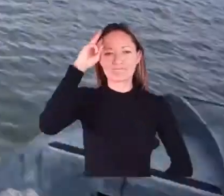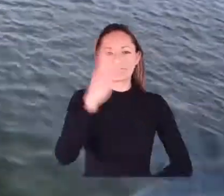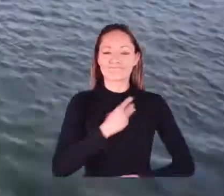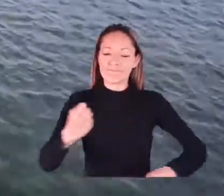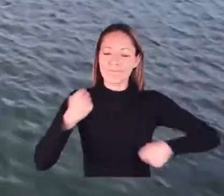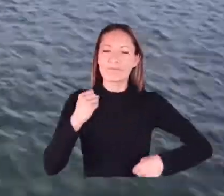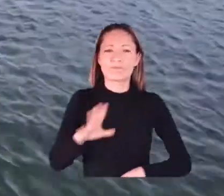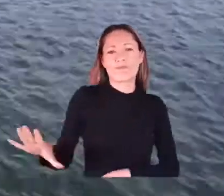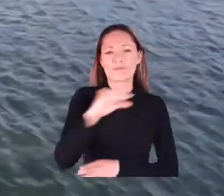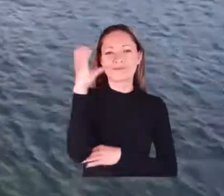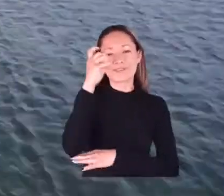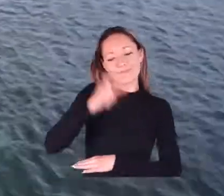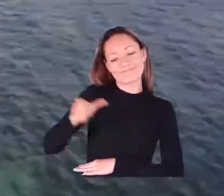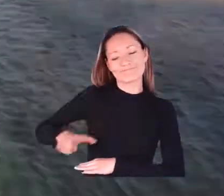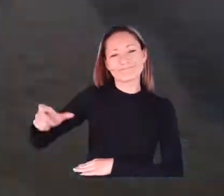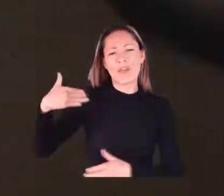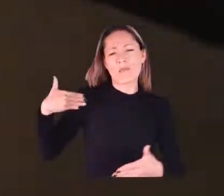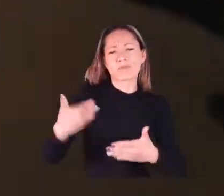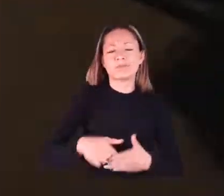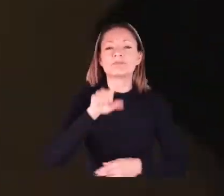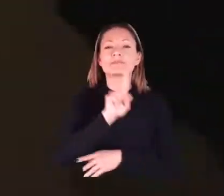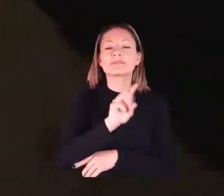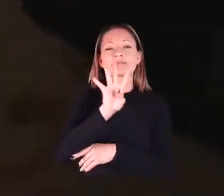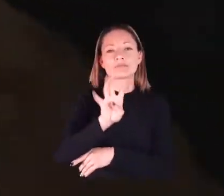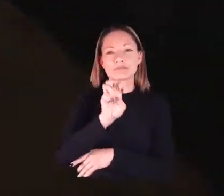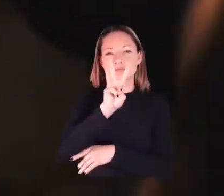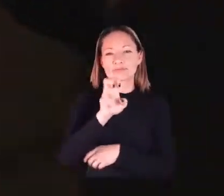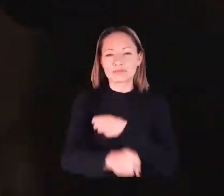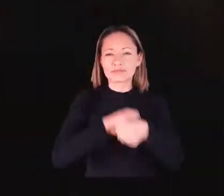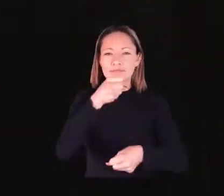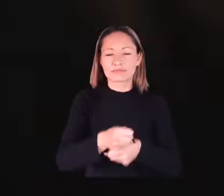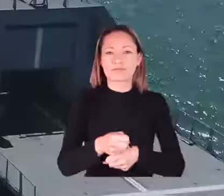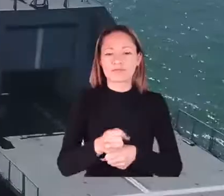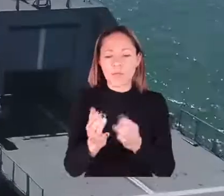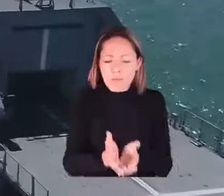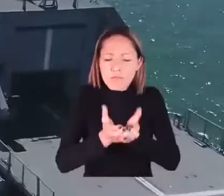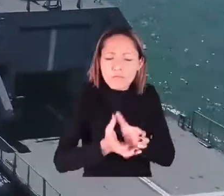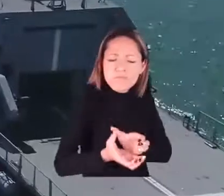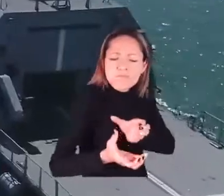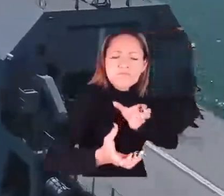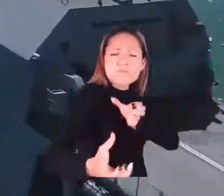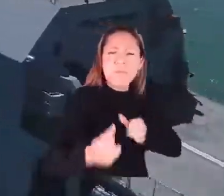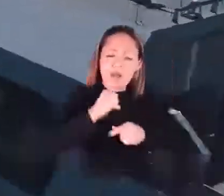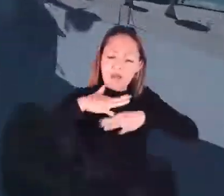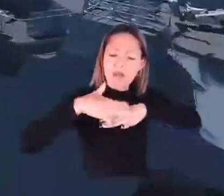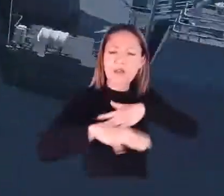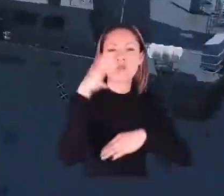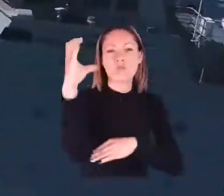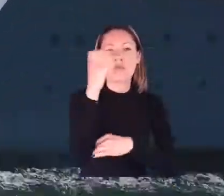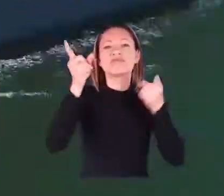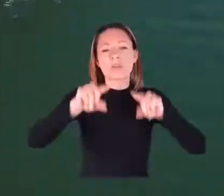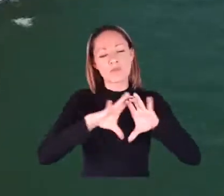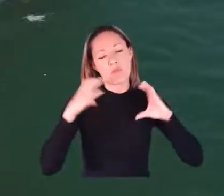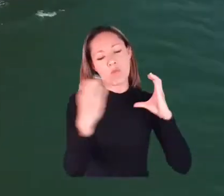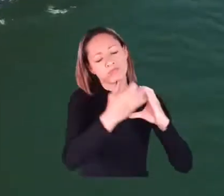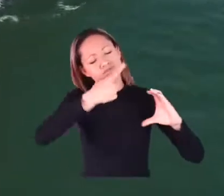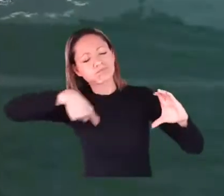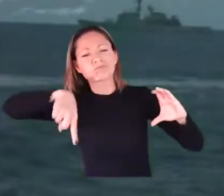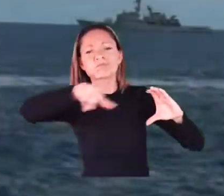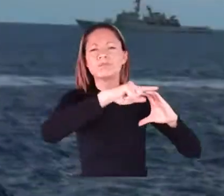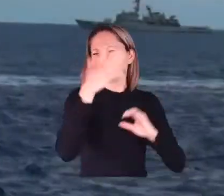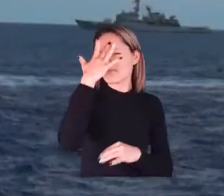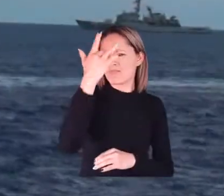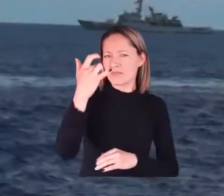Somos la Armada de todos los colombianos. Desde hace 198 años, nuestros buques siguen navegando en aguas colombianas y en el mundo